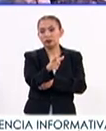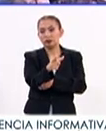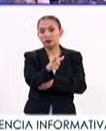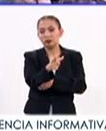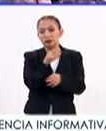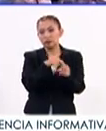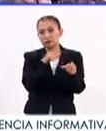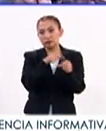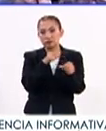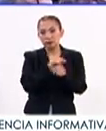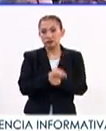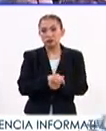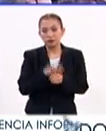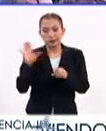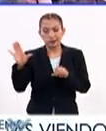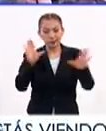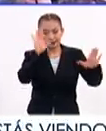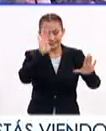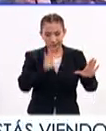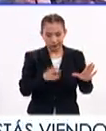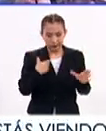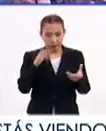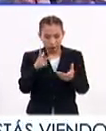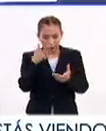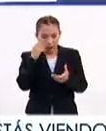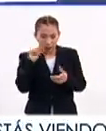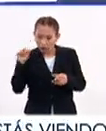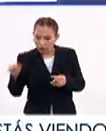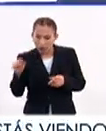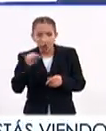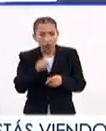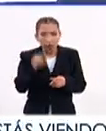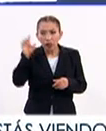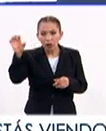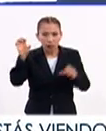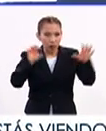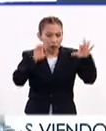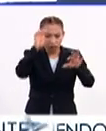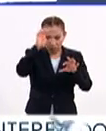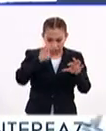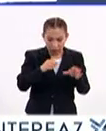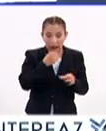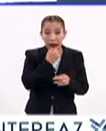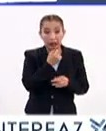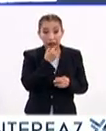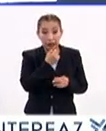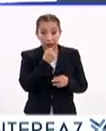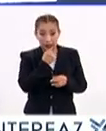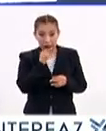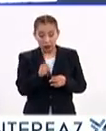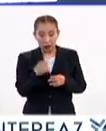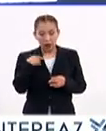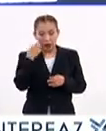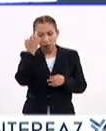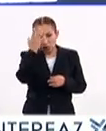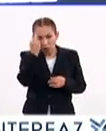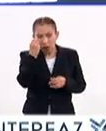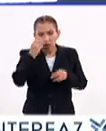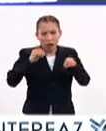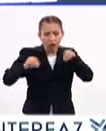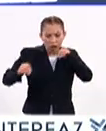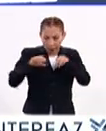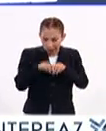otro color. Y entonces van aprendiendo diferentes. Y entonces el niño va ejercitando su